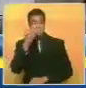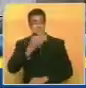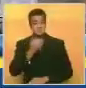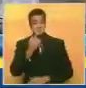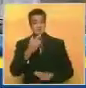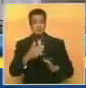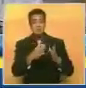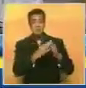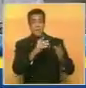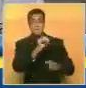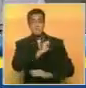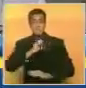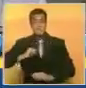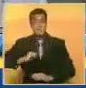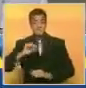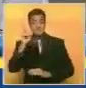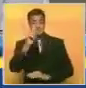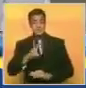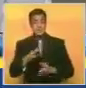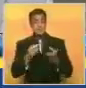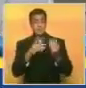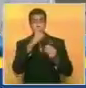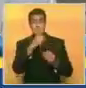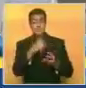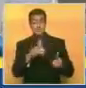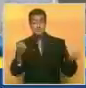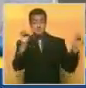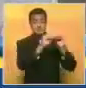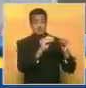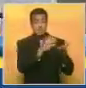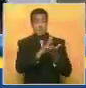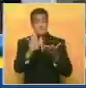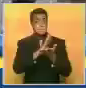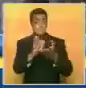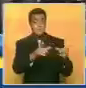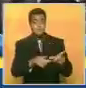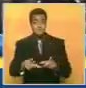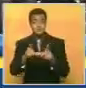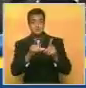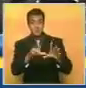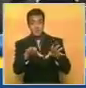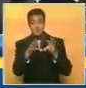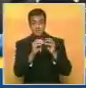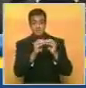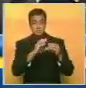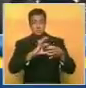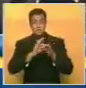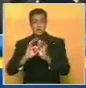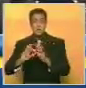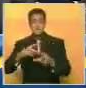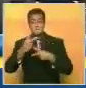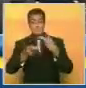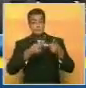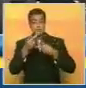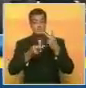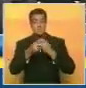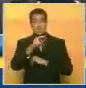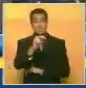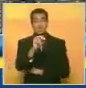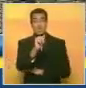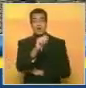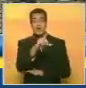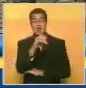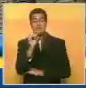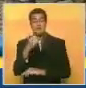que el sector privado del país se ha visto afectado por invasiones, expropiaciones e intervenciones de cadenas productivas. Según Noel Álvarez,